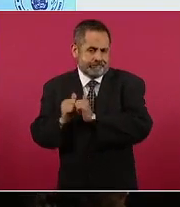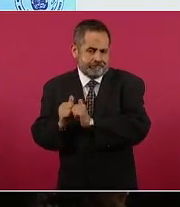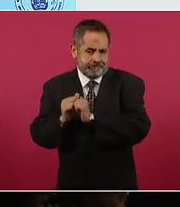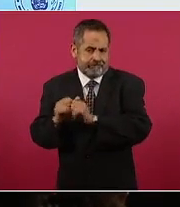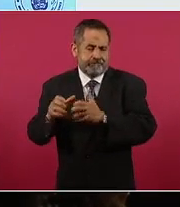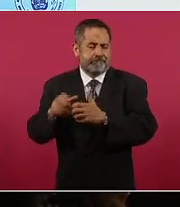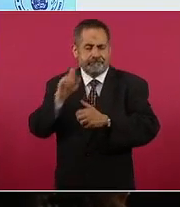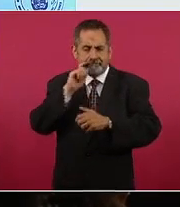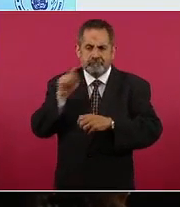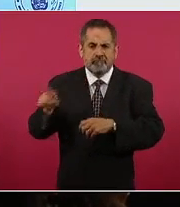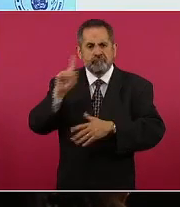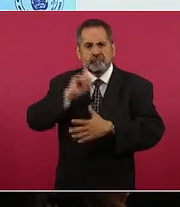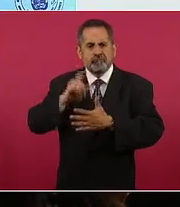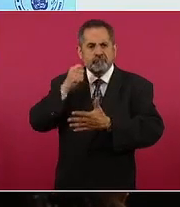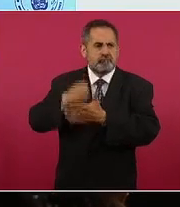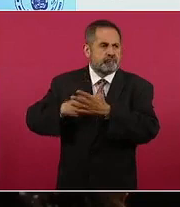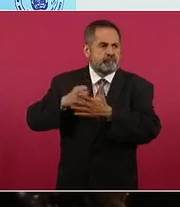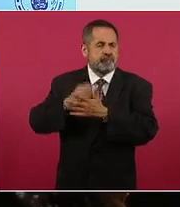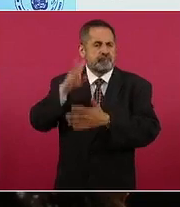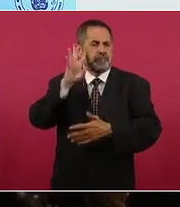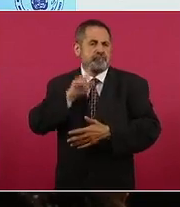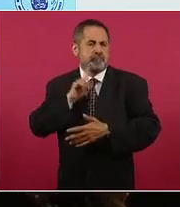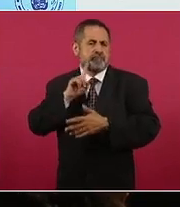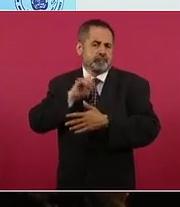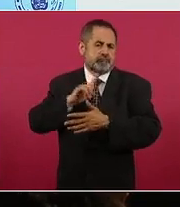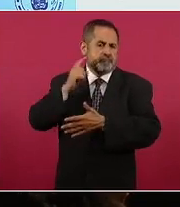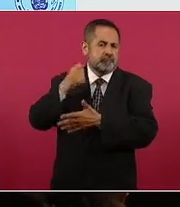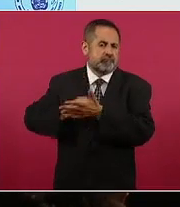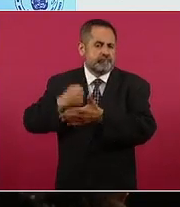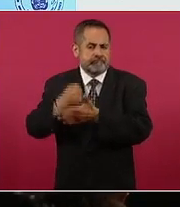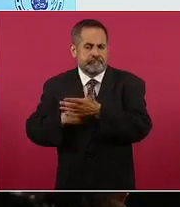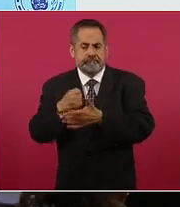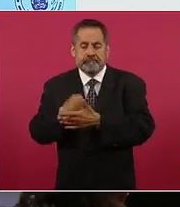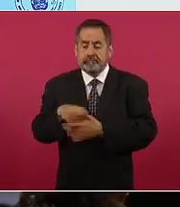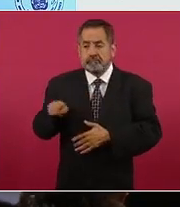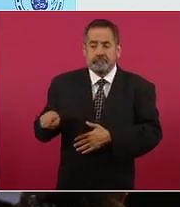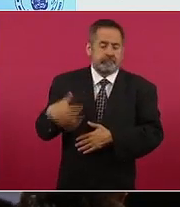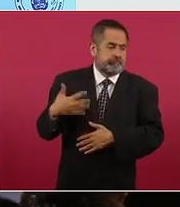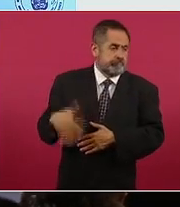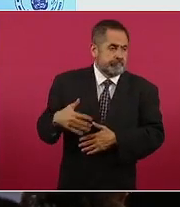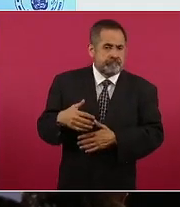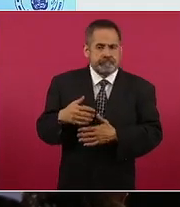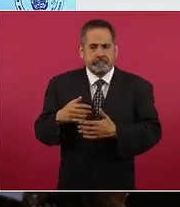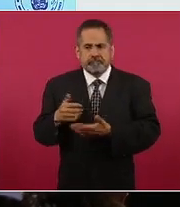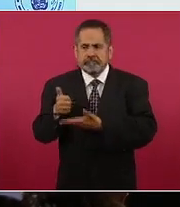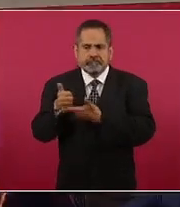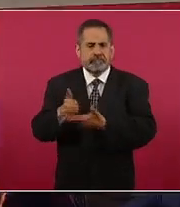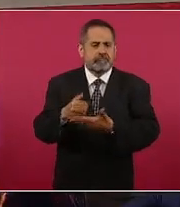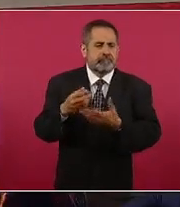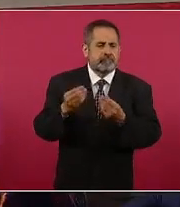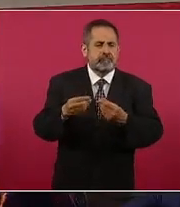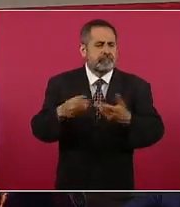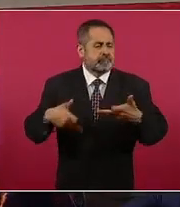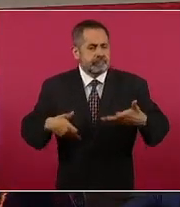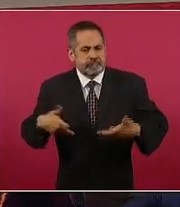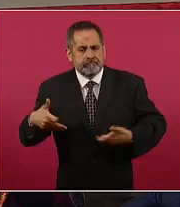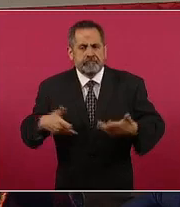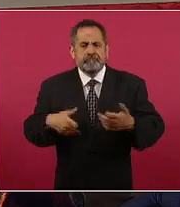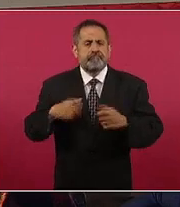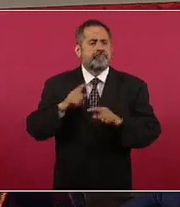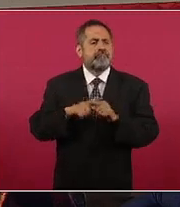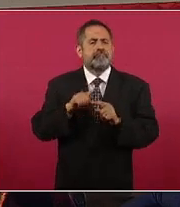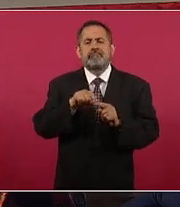destacadísima feminista, una mujer que ha hecho muchísimo por el teatro, por los espacios